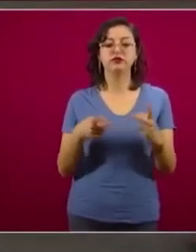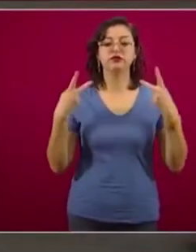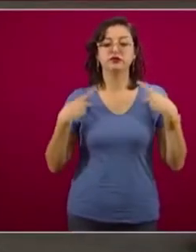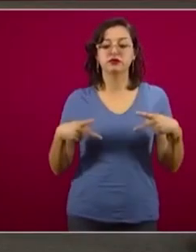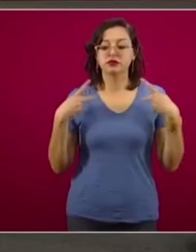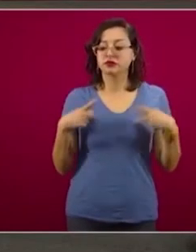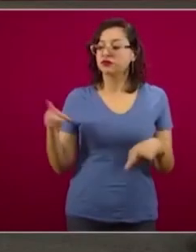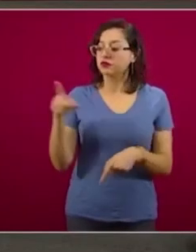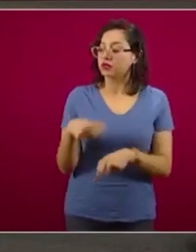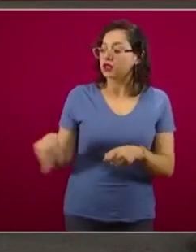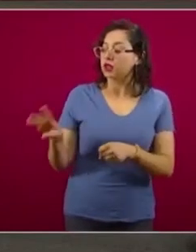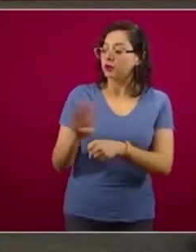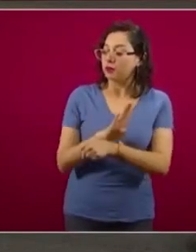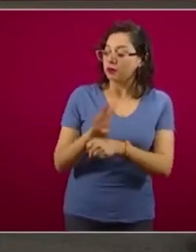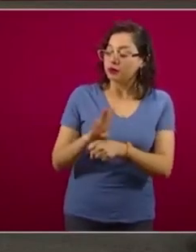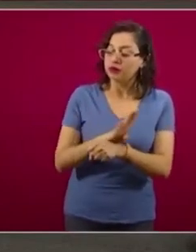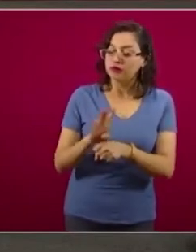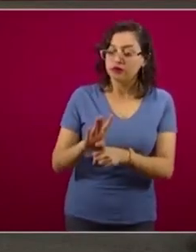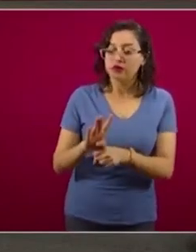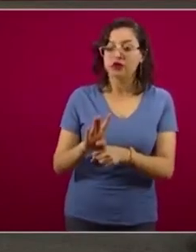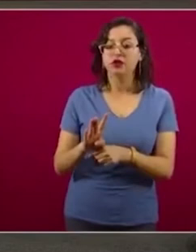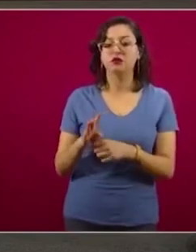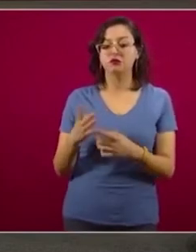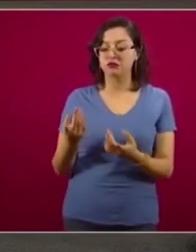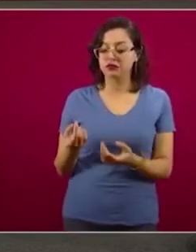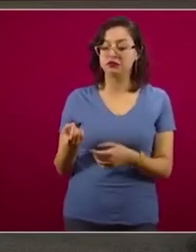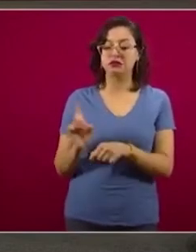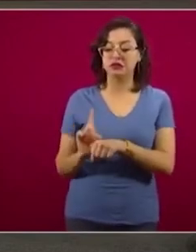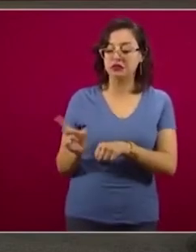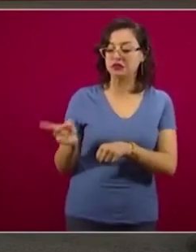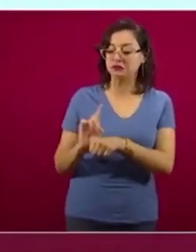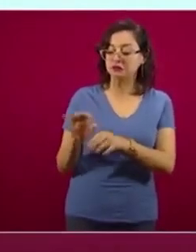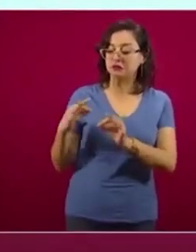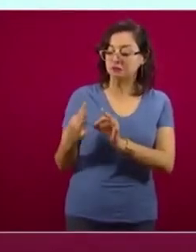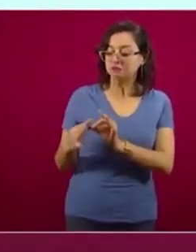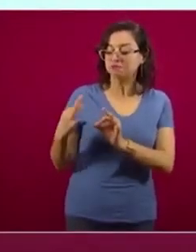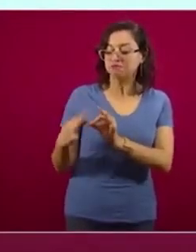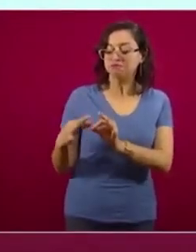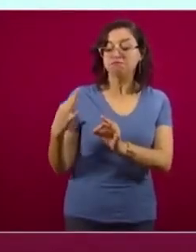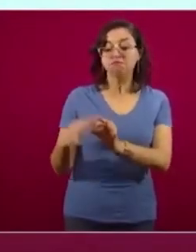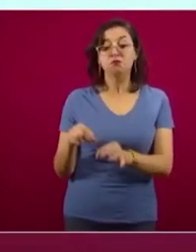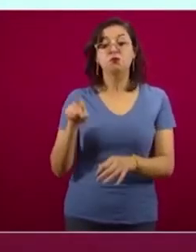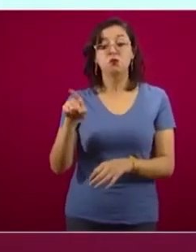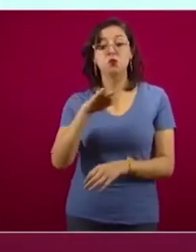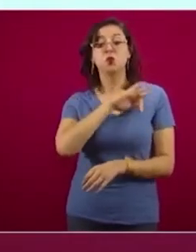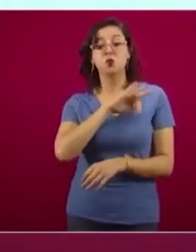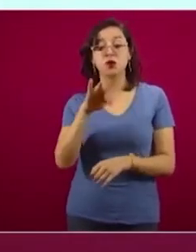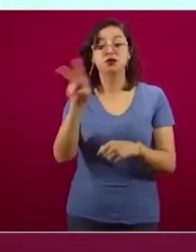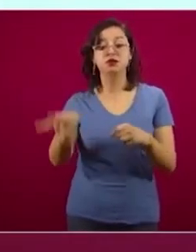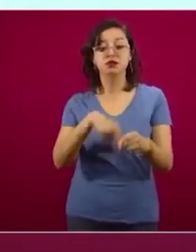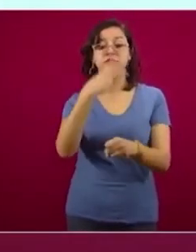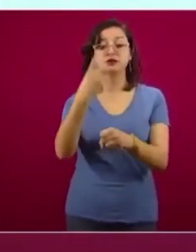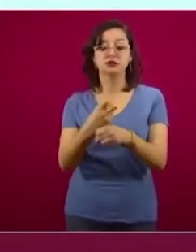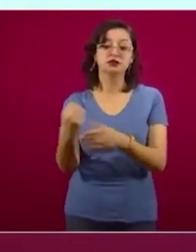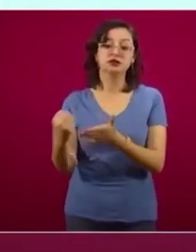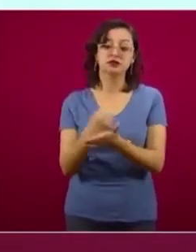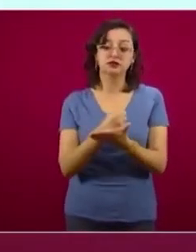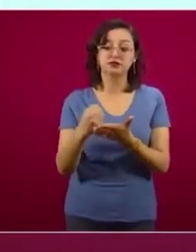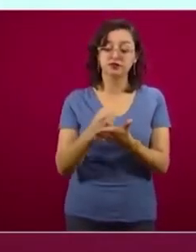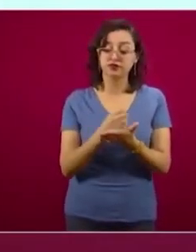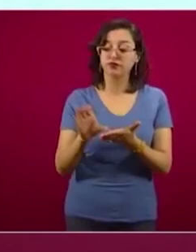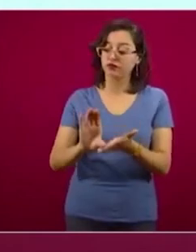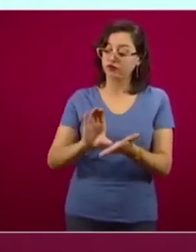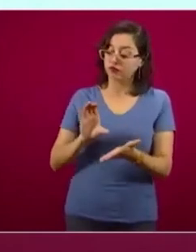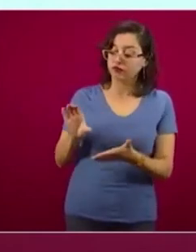beneficiarias que van al día, que están pagando correctamente pueden recibir un segundo crédito. Si